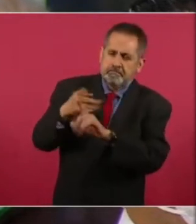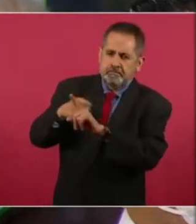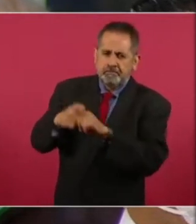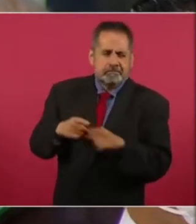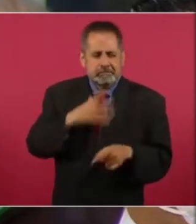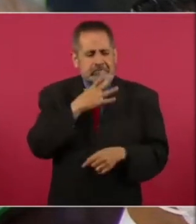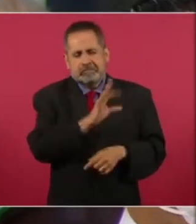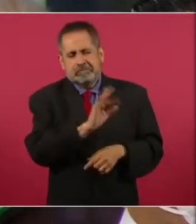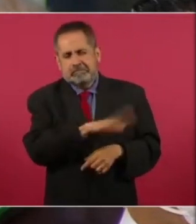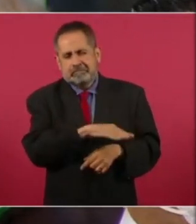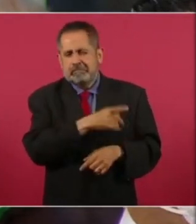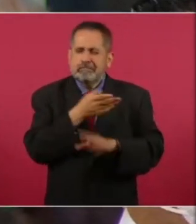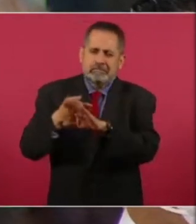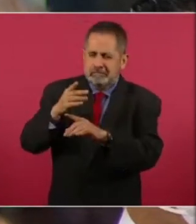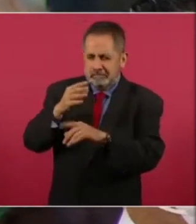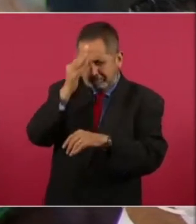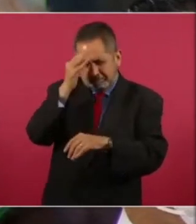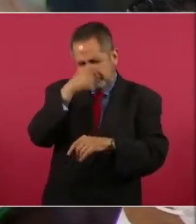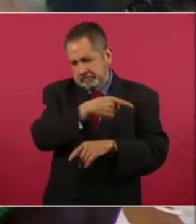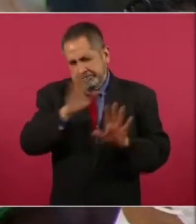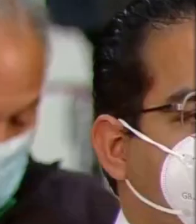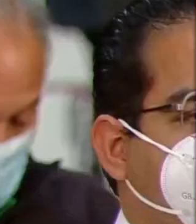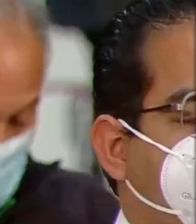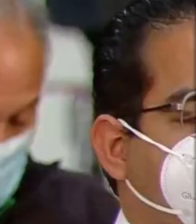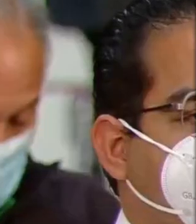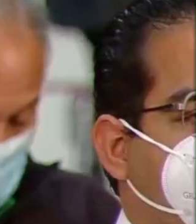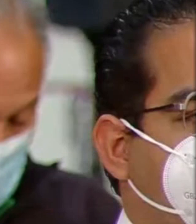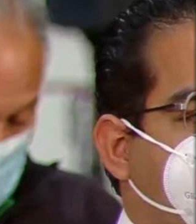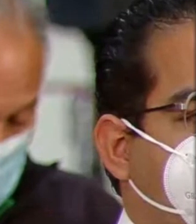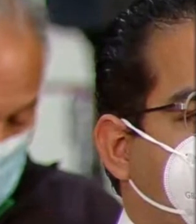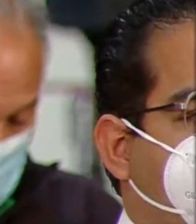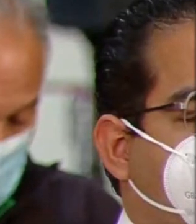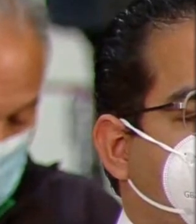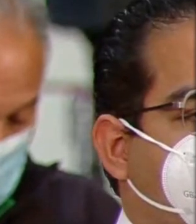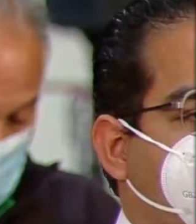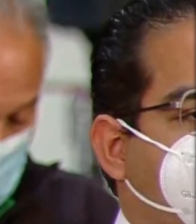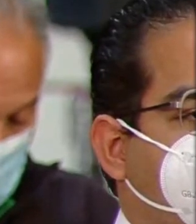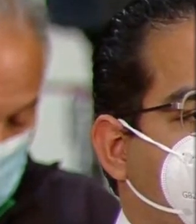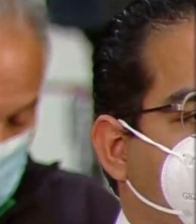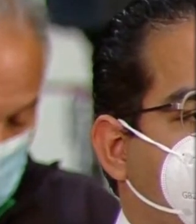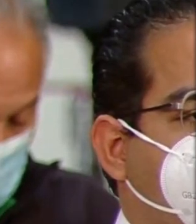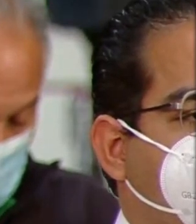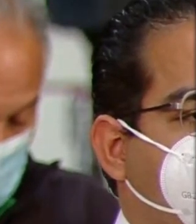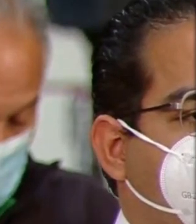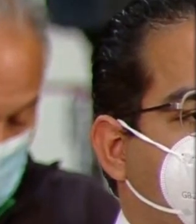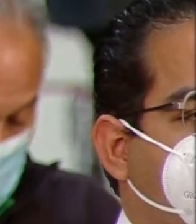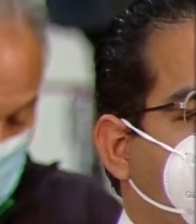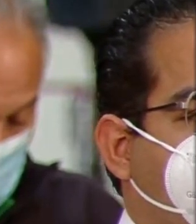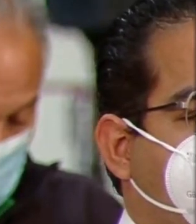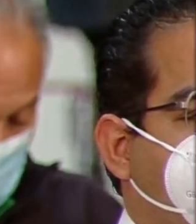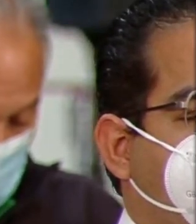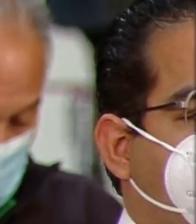son banalidades, lo critican por tonterías. Eso también es cierto. Pero usted dijo, esto no es cosa de urbanidad ni de buenos modales.